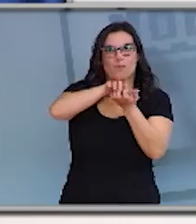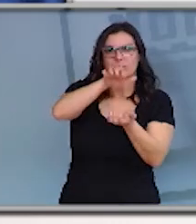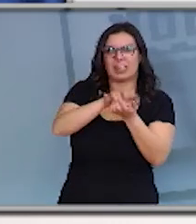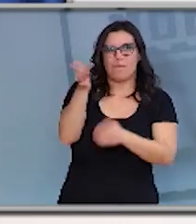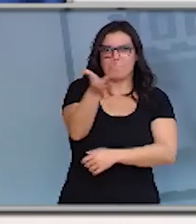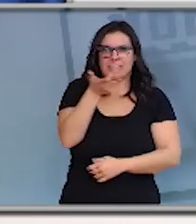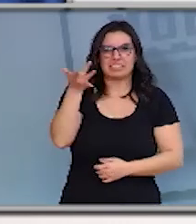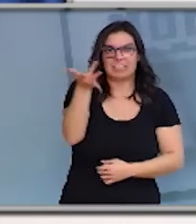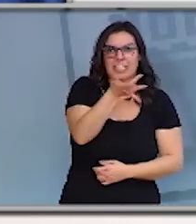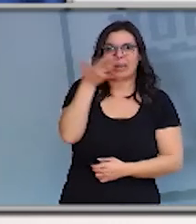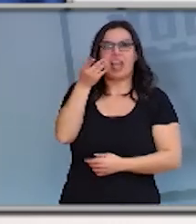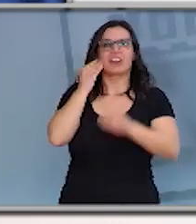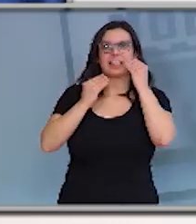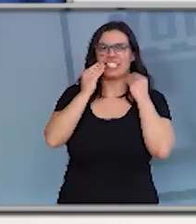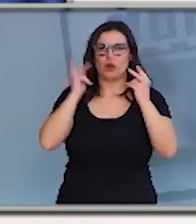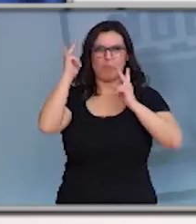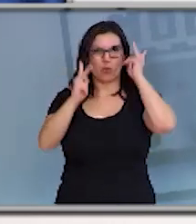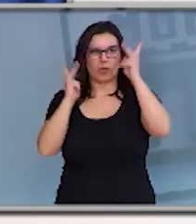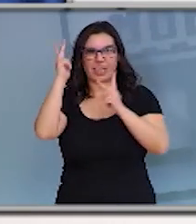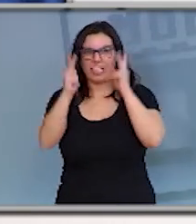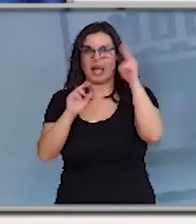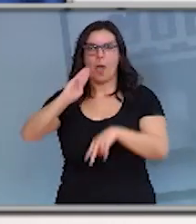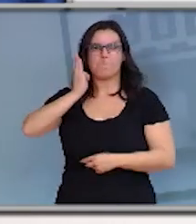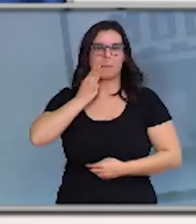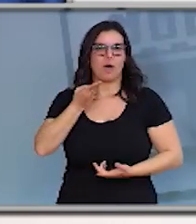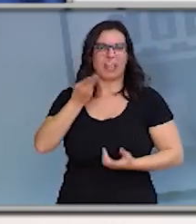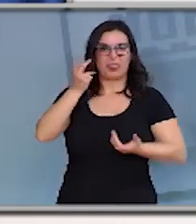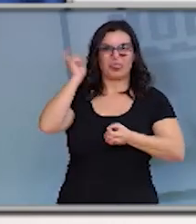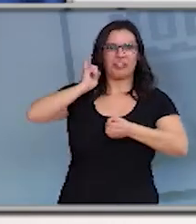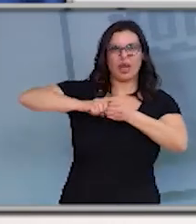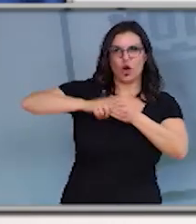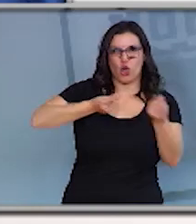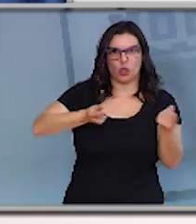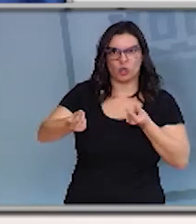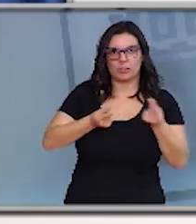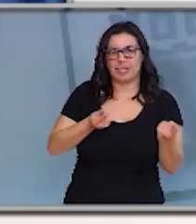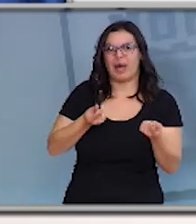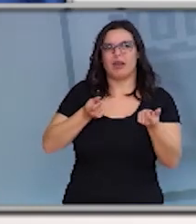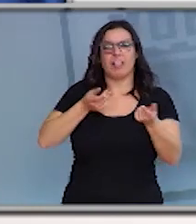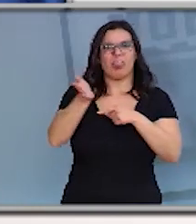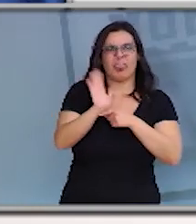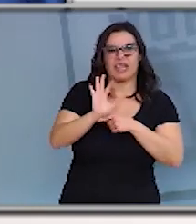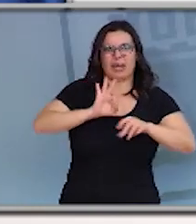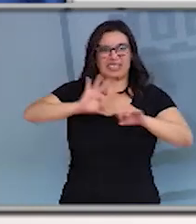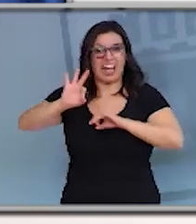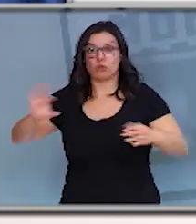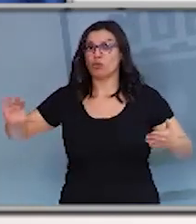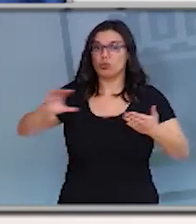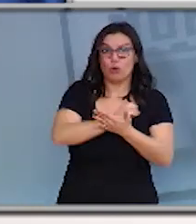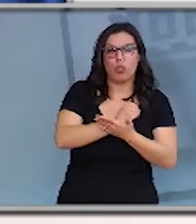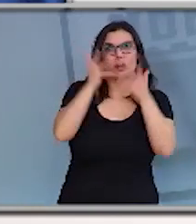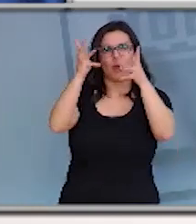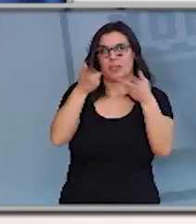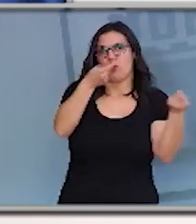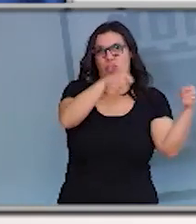pizzerías, centros estéticos, peluquerías, pubs y discotecas, así como de ocio, cine, teatros o análogos, todos ellos con las